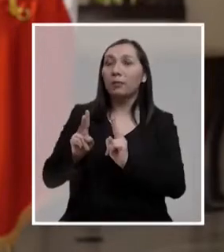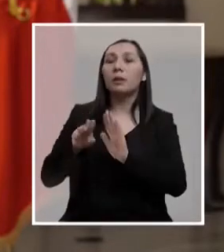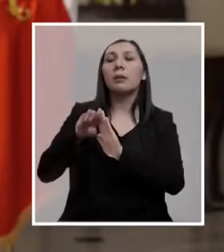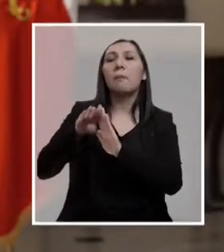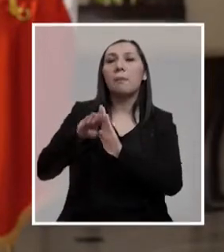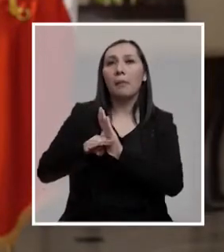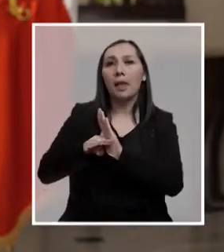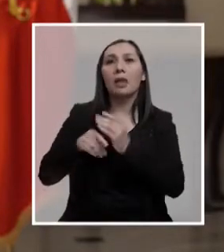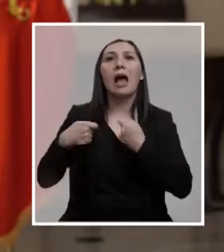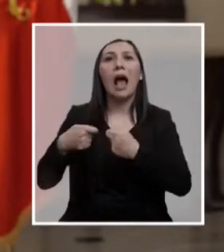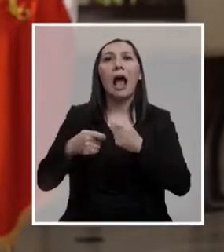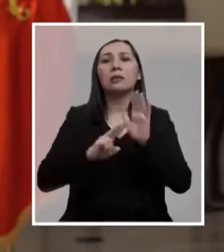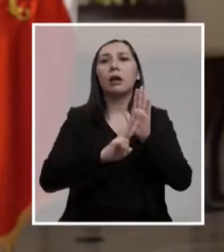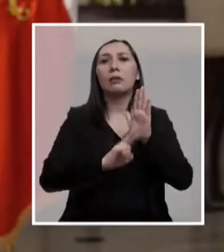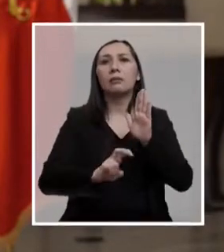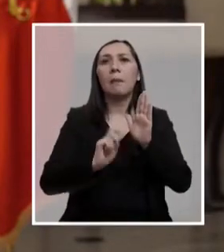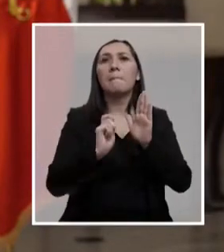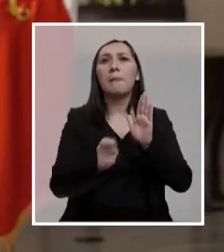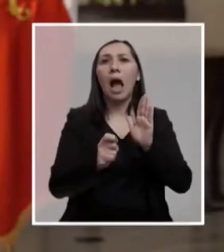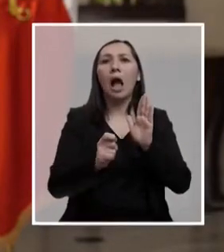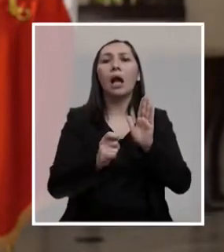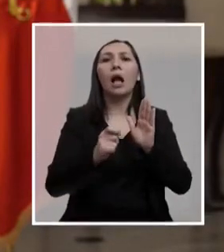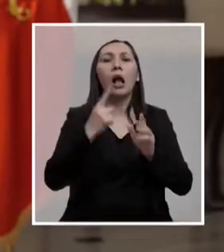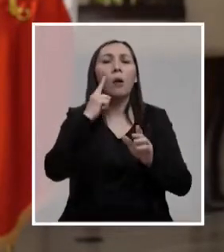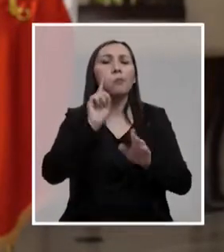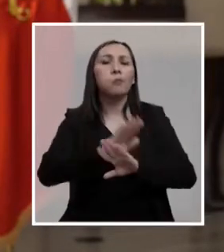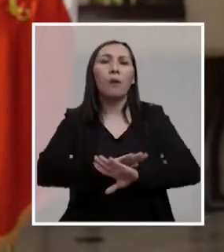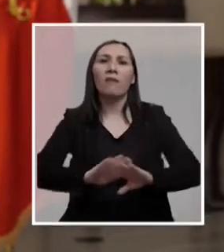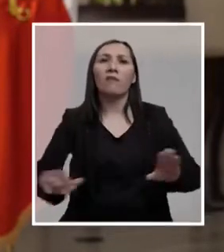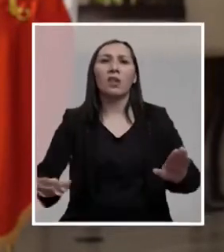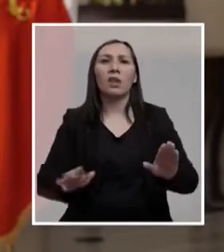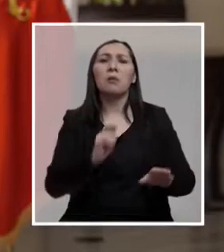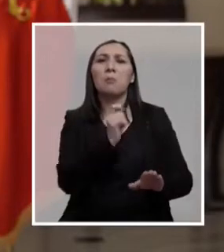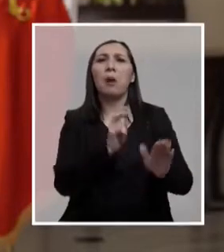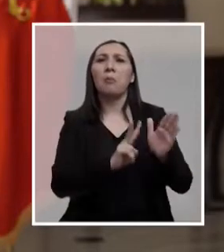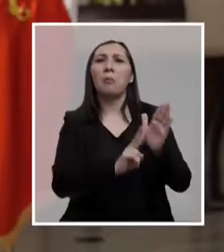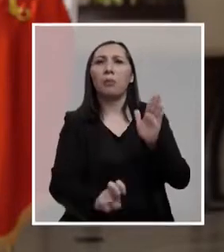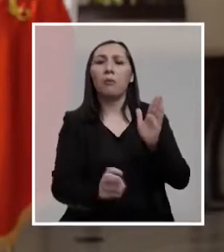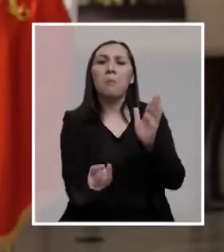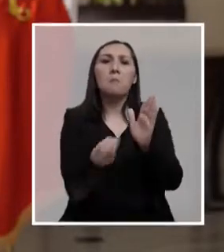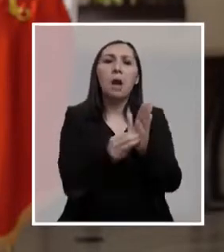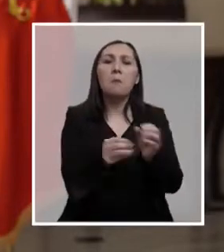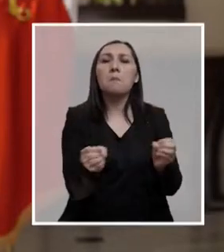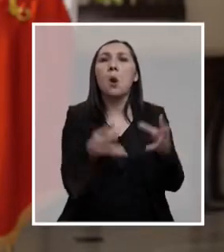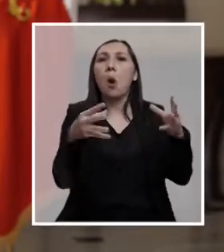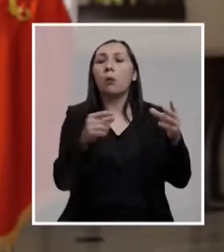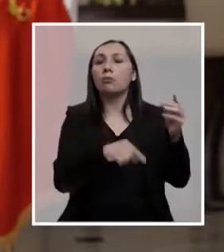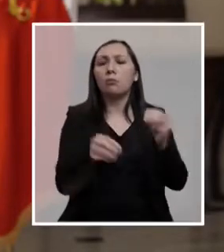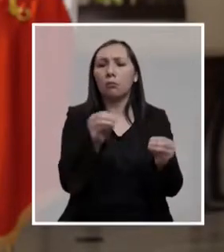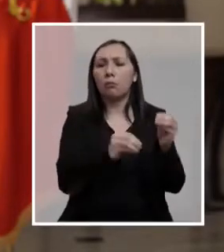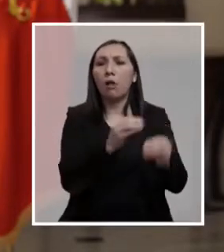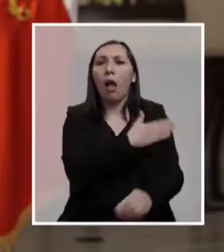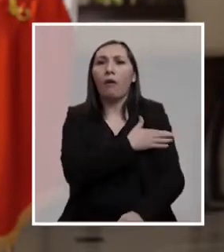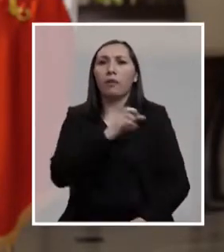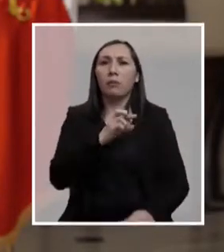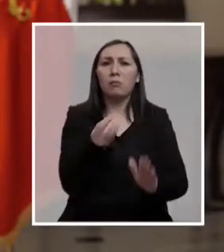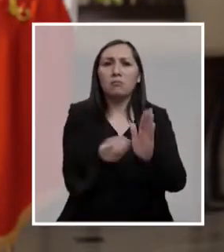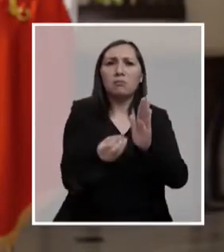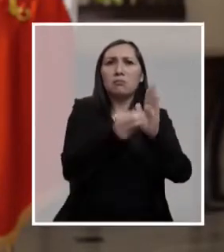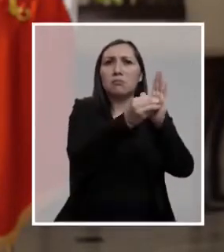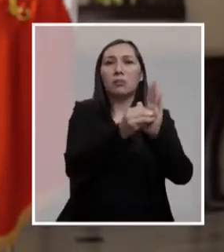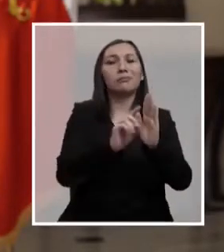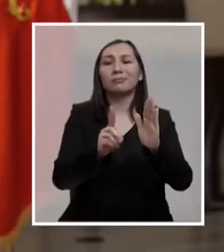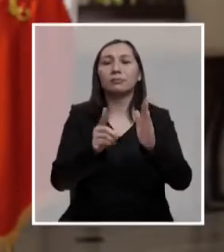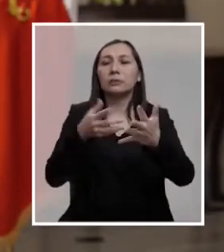rebajar el monto de las comisiones y terminar de una vez por todas con las comisiones fantasmas que hoy cobran las FP, avanzando de esta